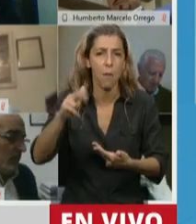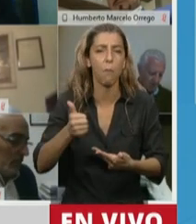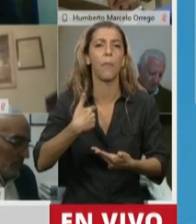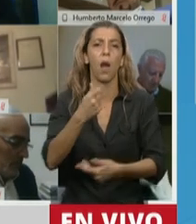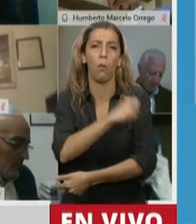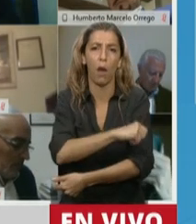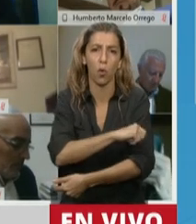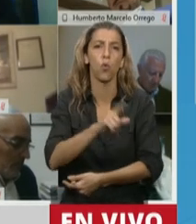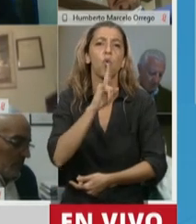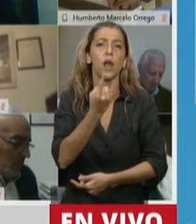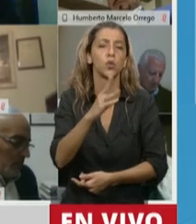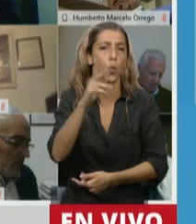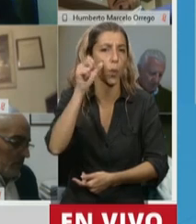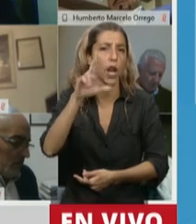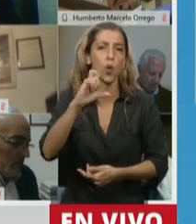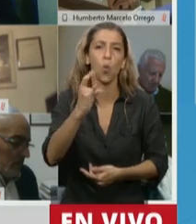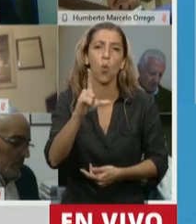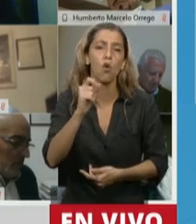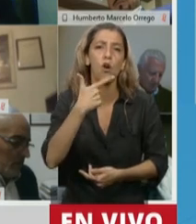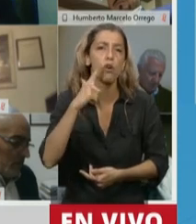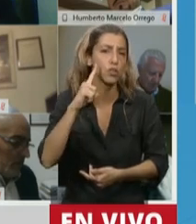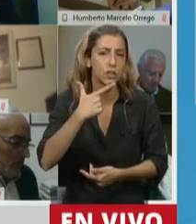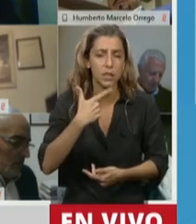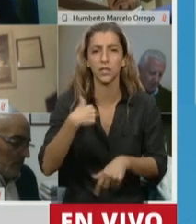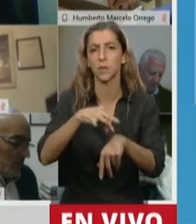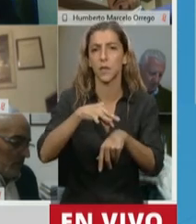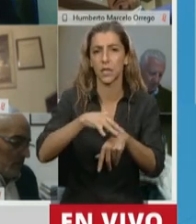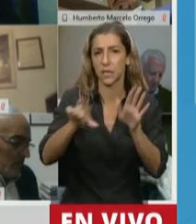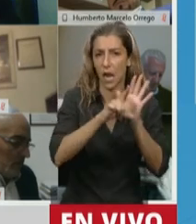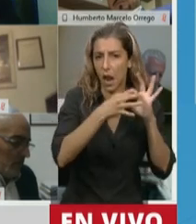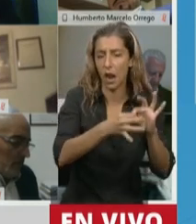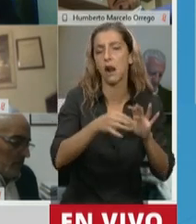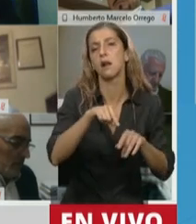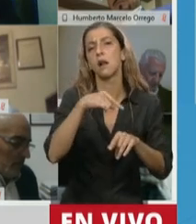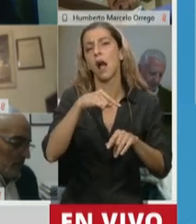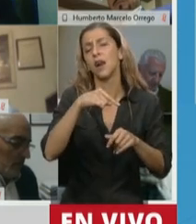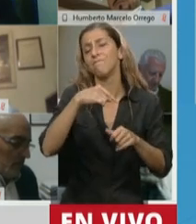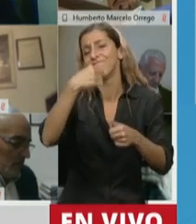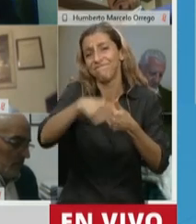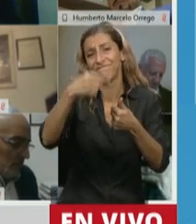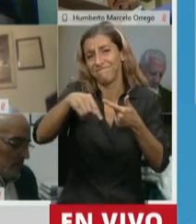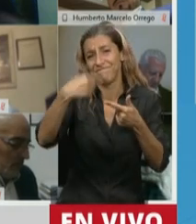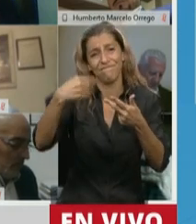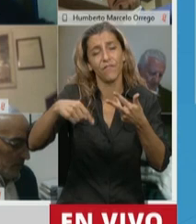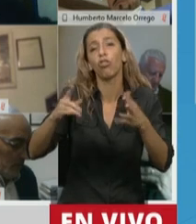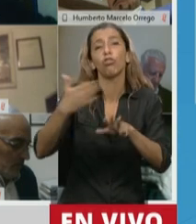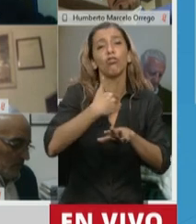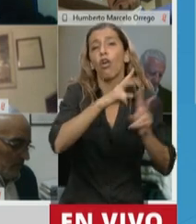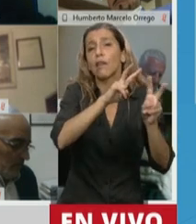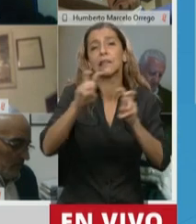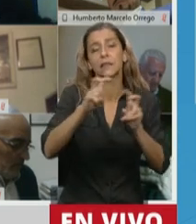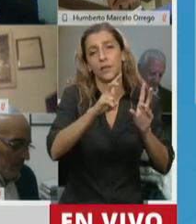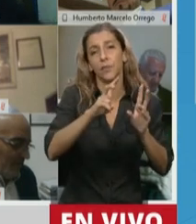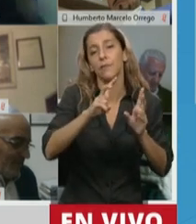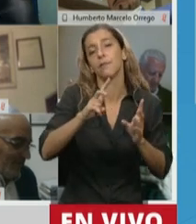tuberculosis, legislación sanitaria, medicina legal, todo en ejercicio de la materia de la medicina. También